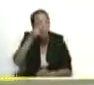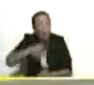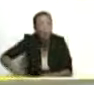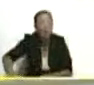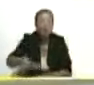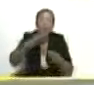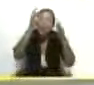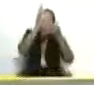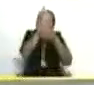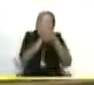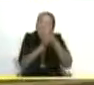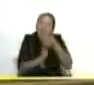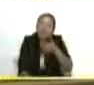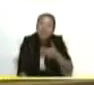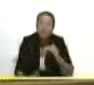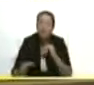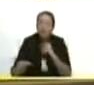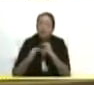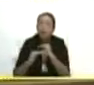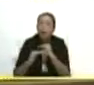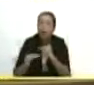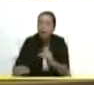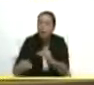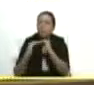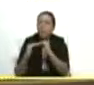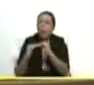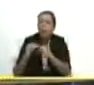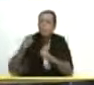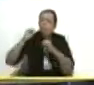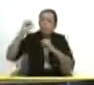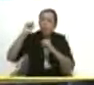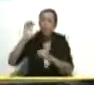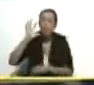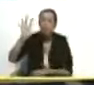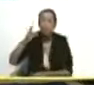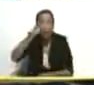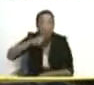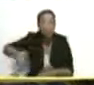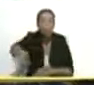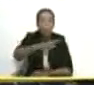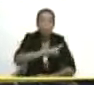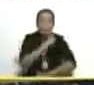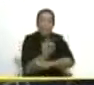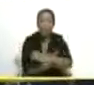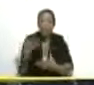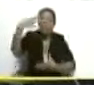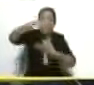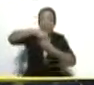de a pie. Pueblo combatiente, pueblo patriota. Es el pueblo en el poder.